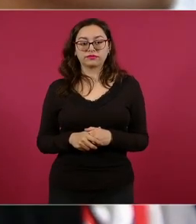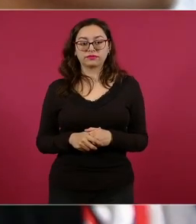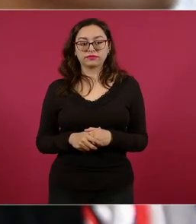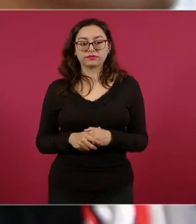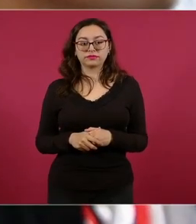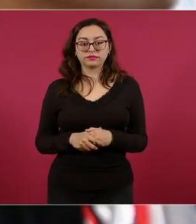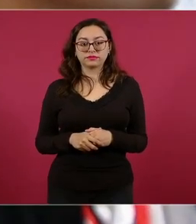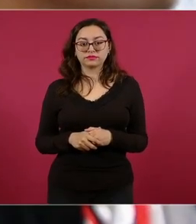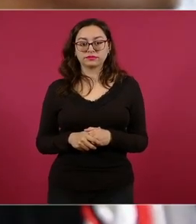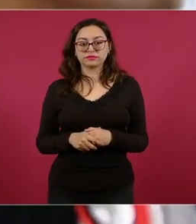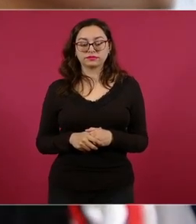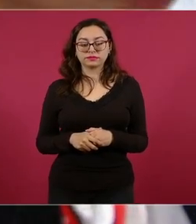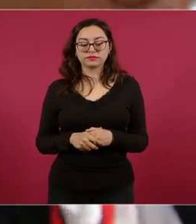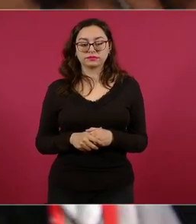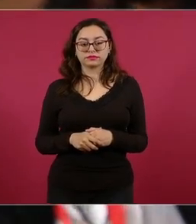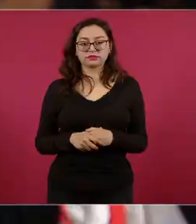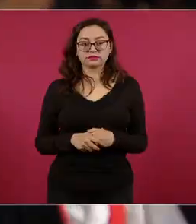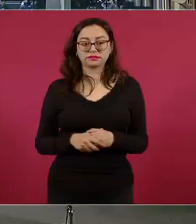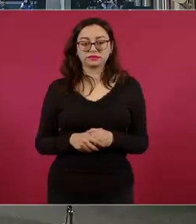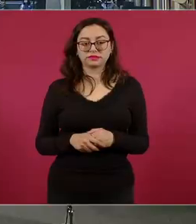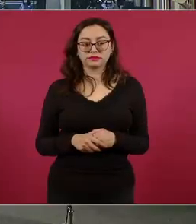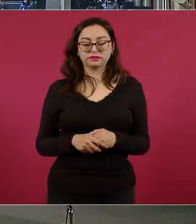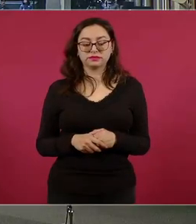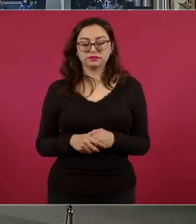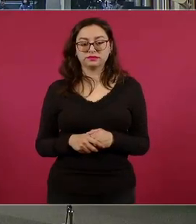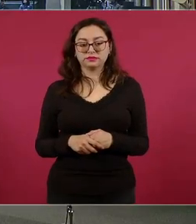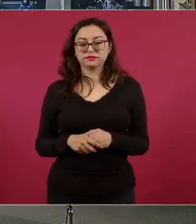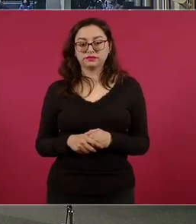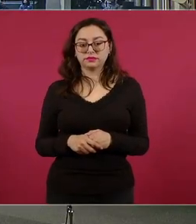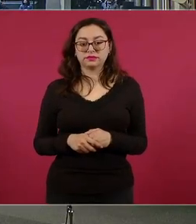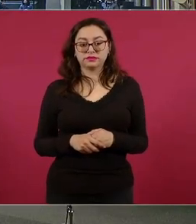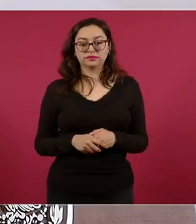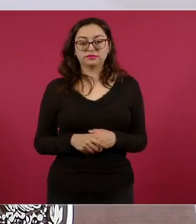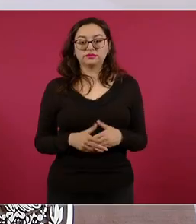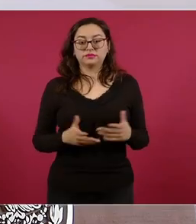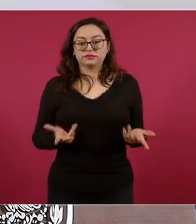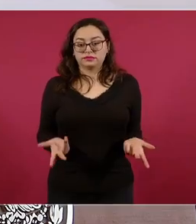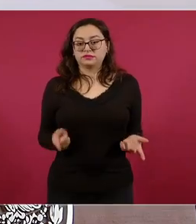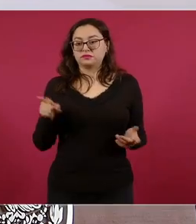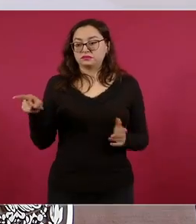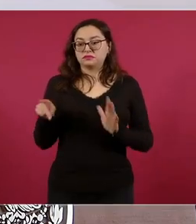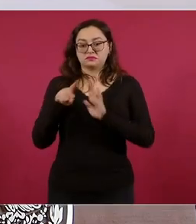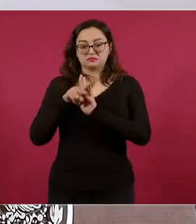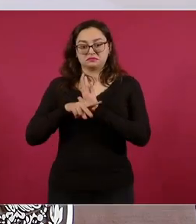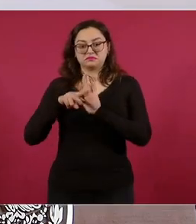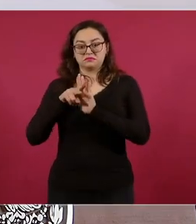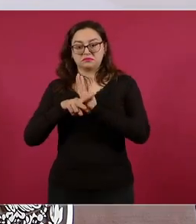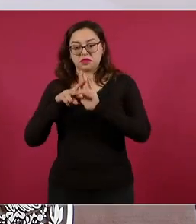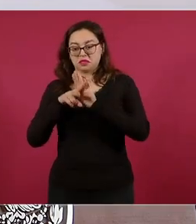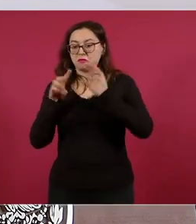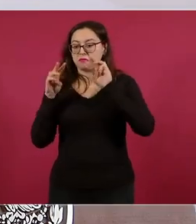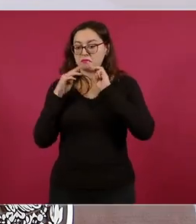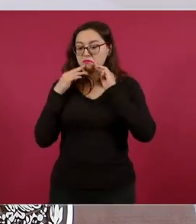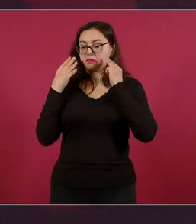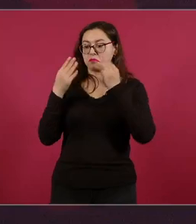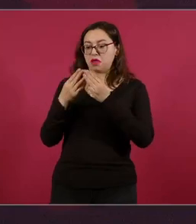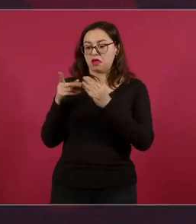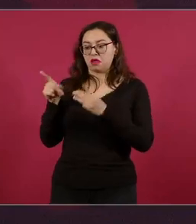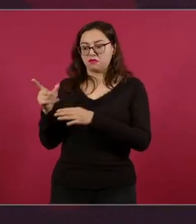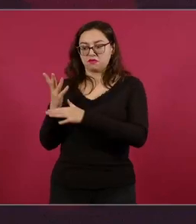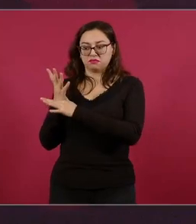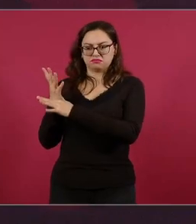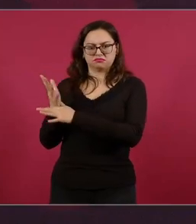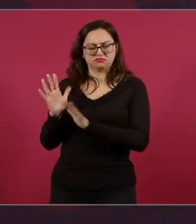salió por ahí un video de una de las bandas diciendo que ellos no estaban